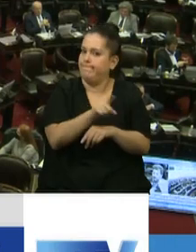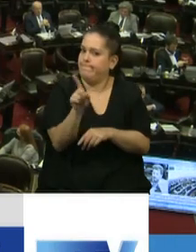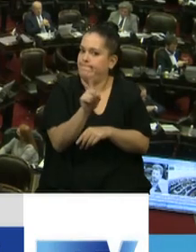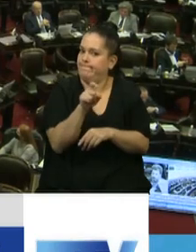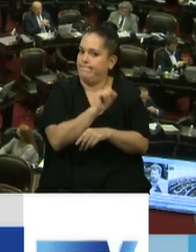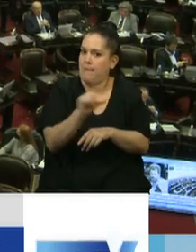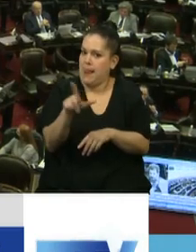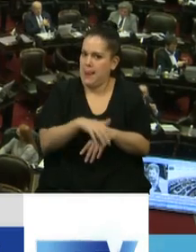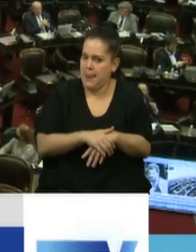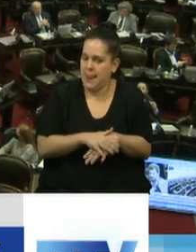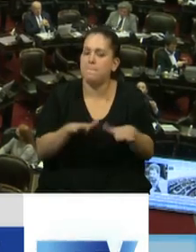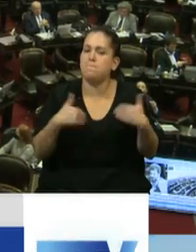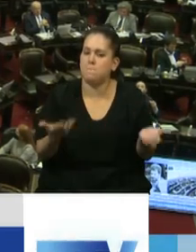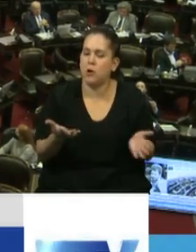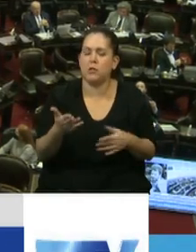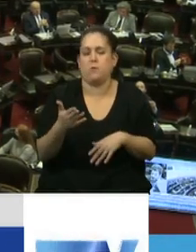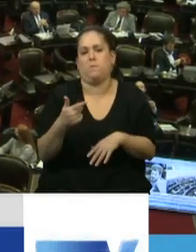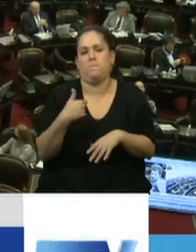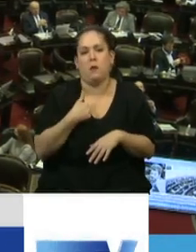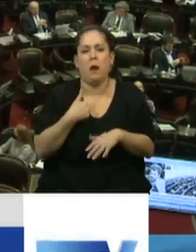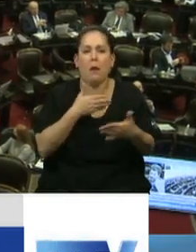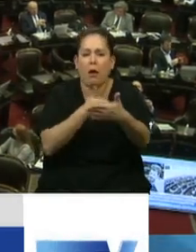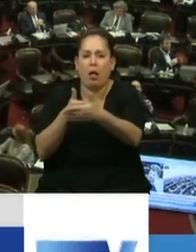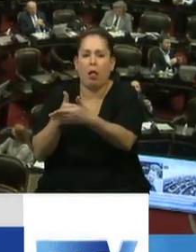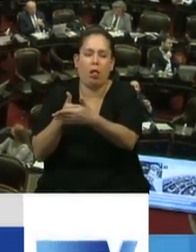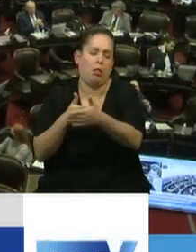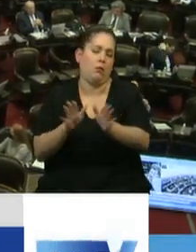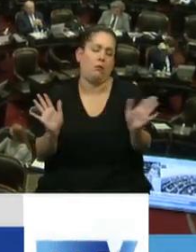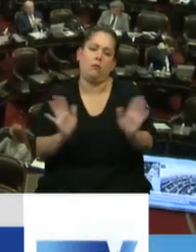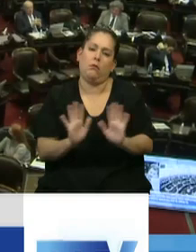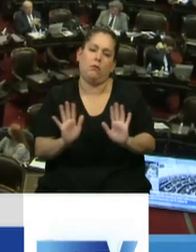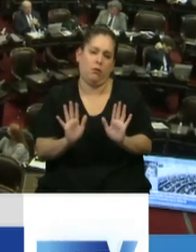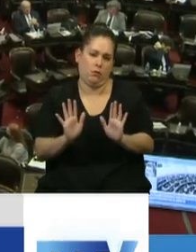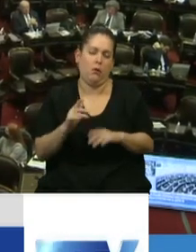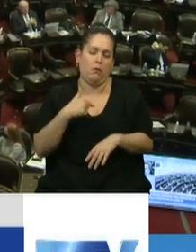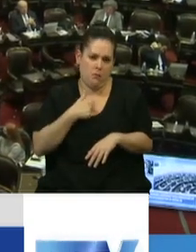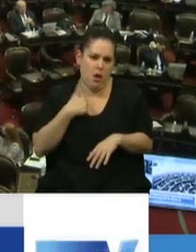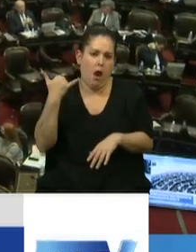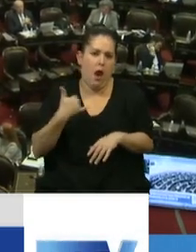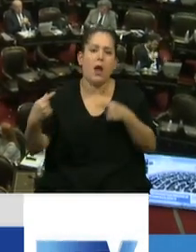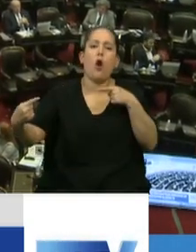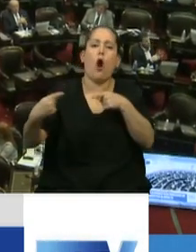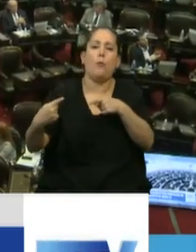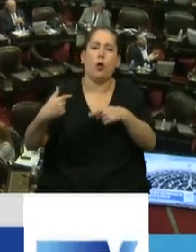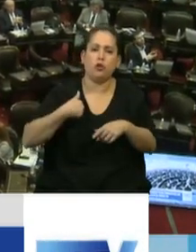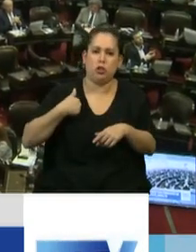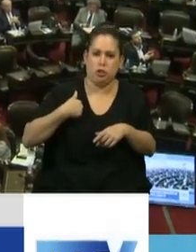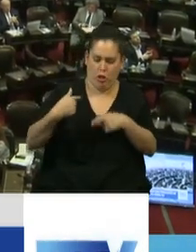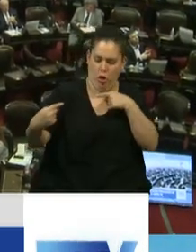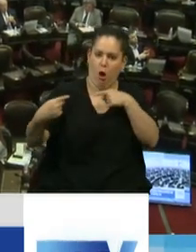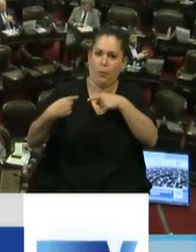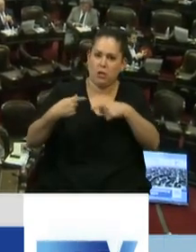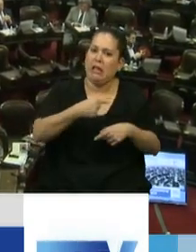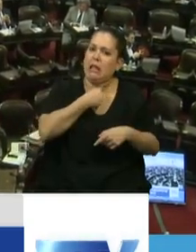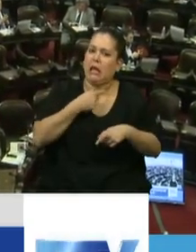sin piedras, sin palos en la rueda, acá tiene una oposición que